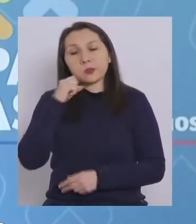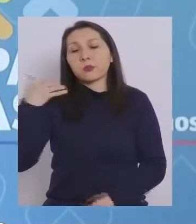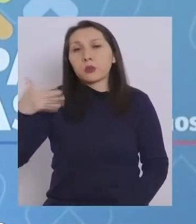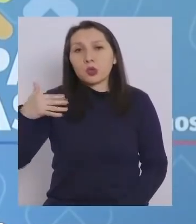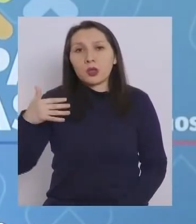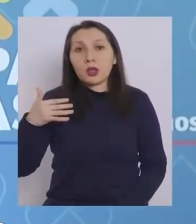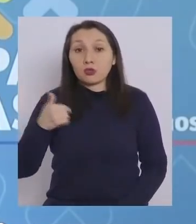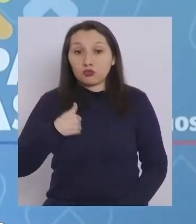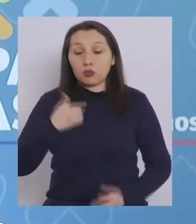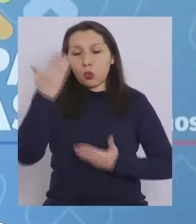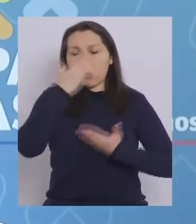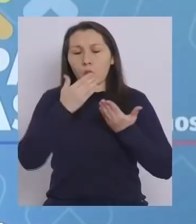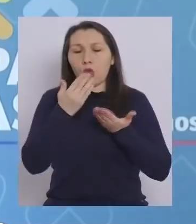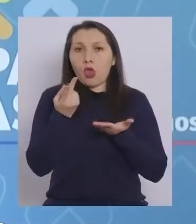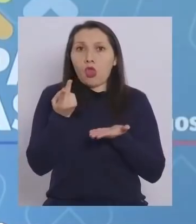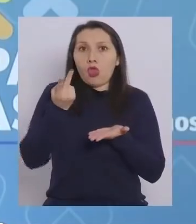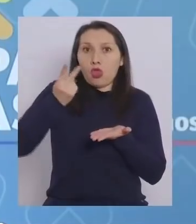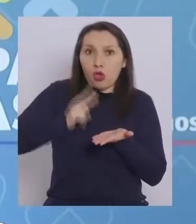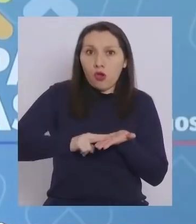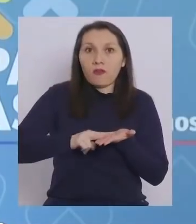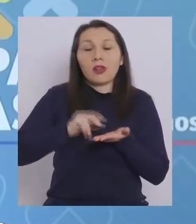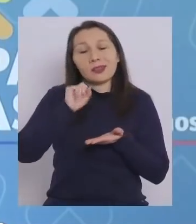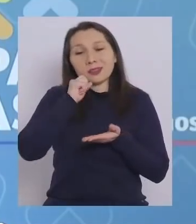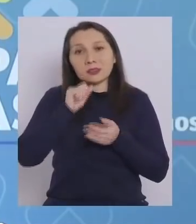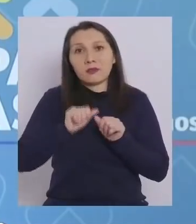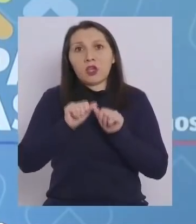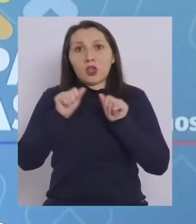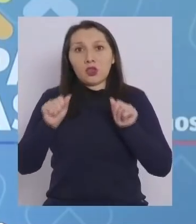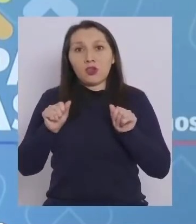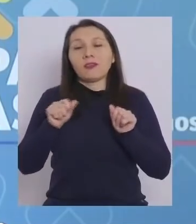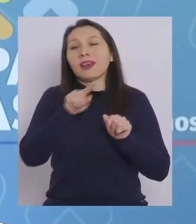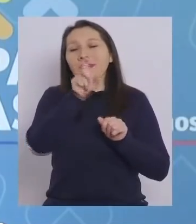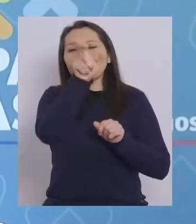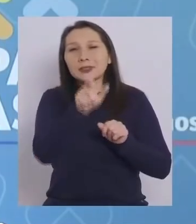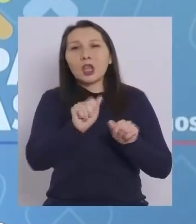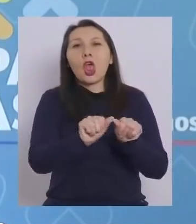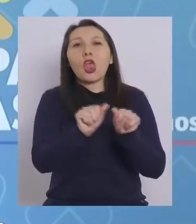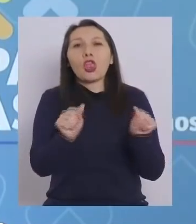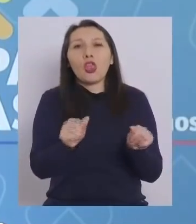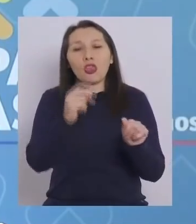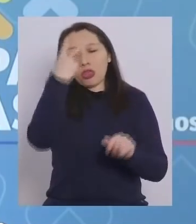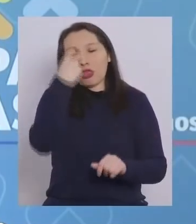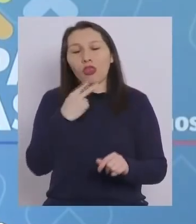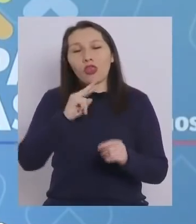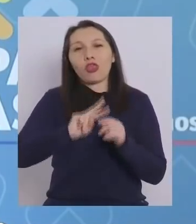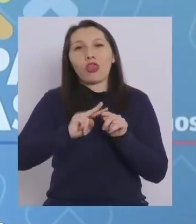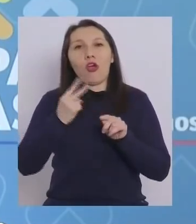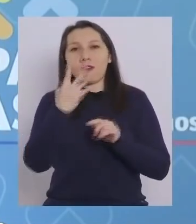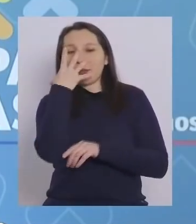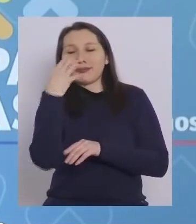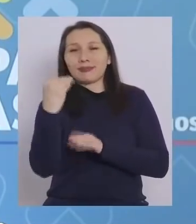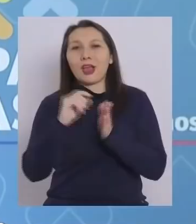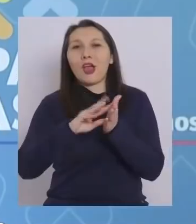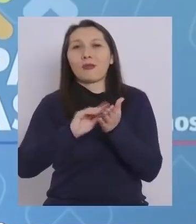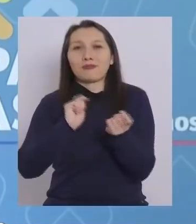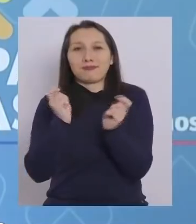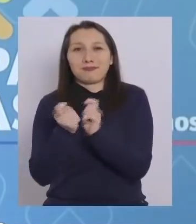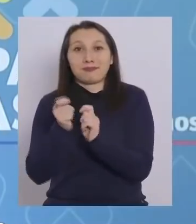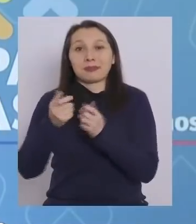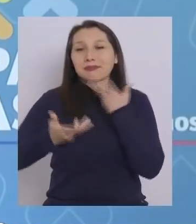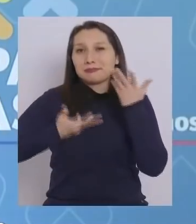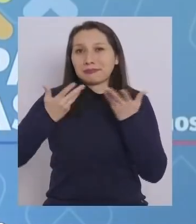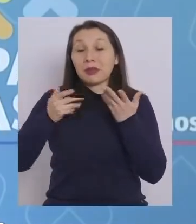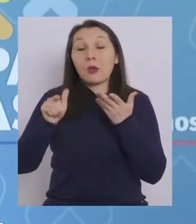importante, yo me cuido del doble, porque justamente ellos son dobles de otros artistas. Creo que esta campaña